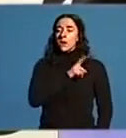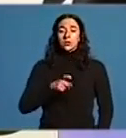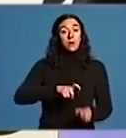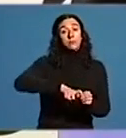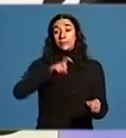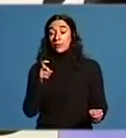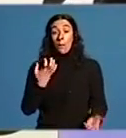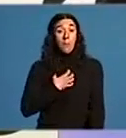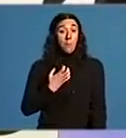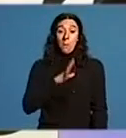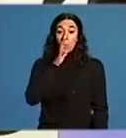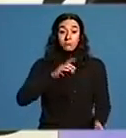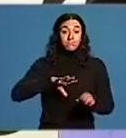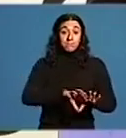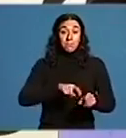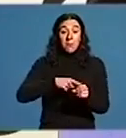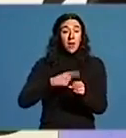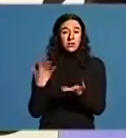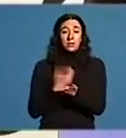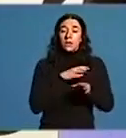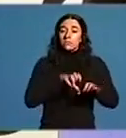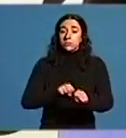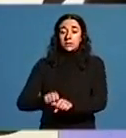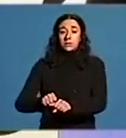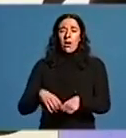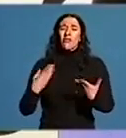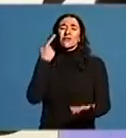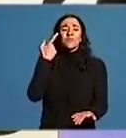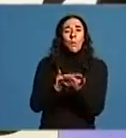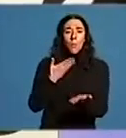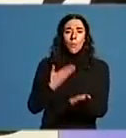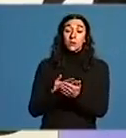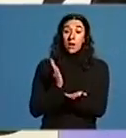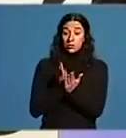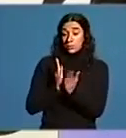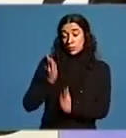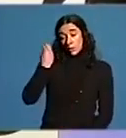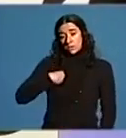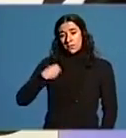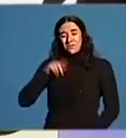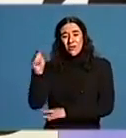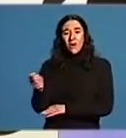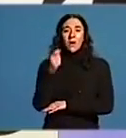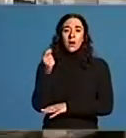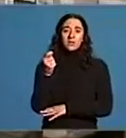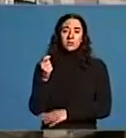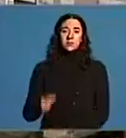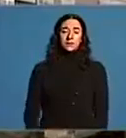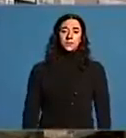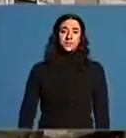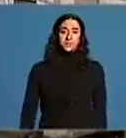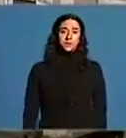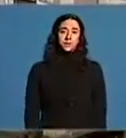xente que se quedou fora o cal demostra que estes estudios da escola de imaxe que son un rotundo éxito e que teñen moitísima demanda.